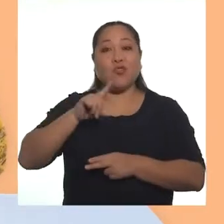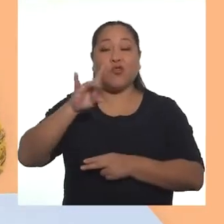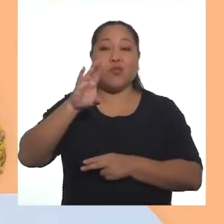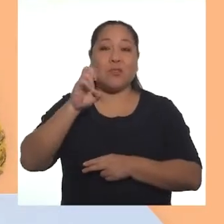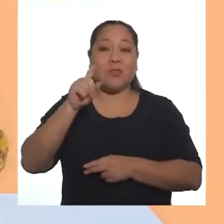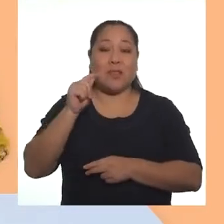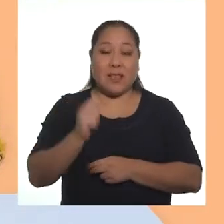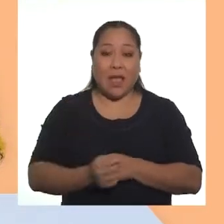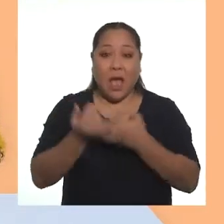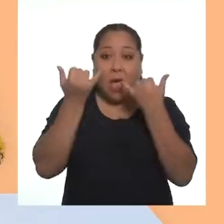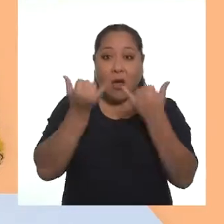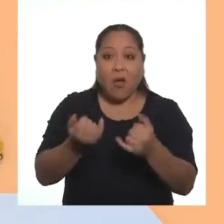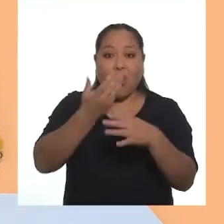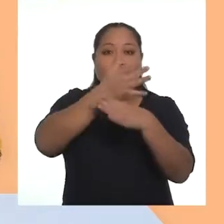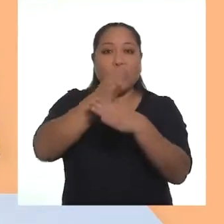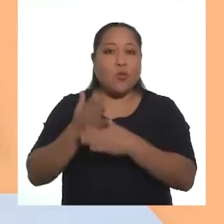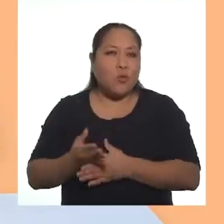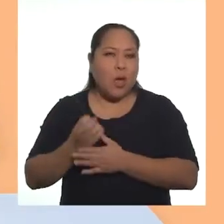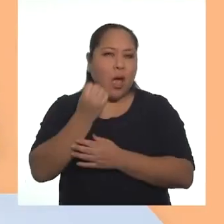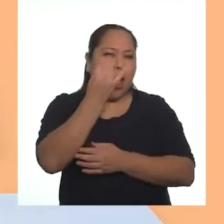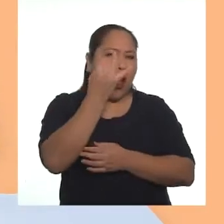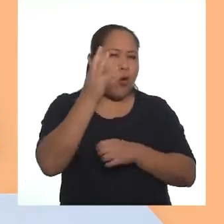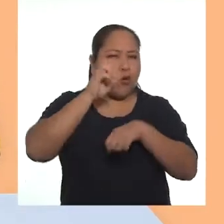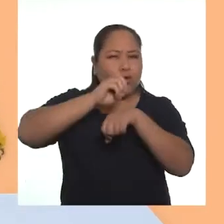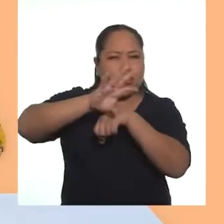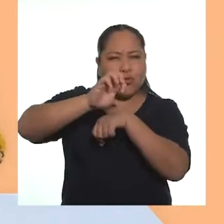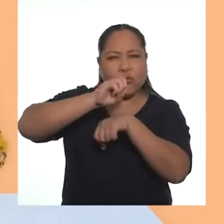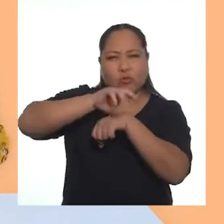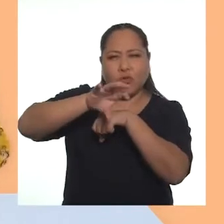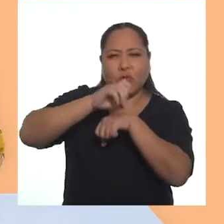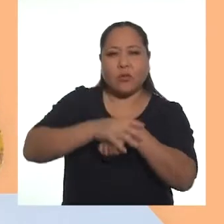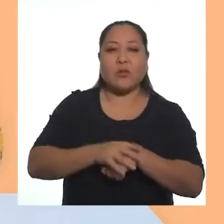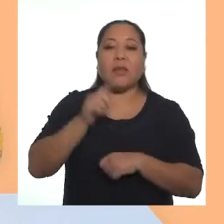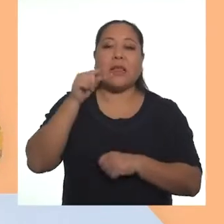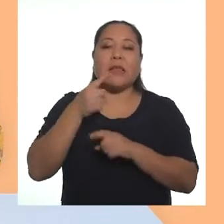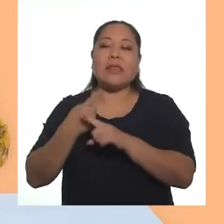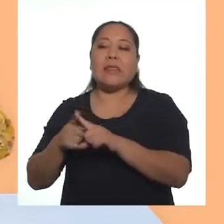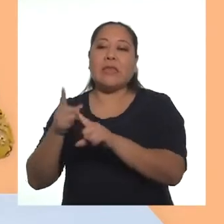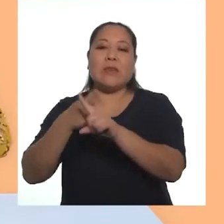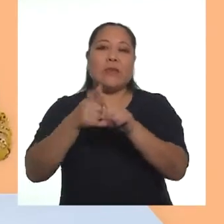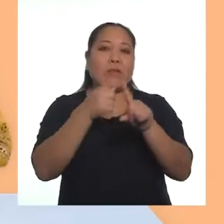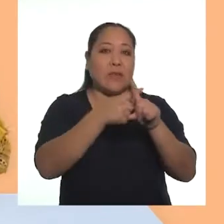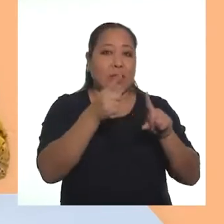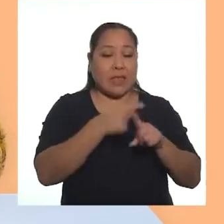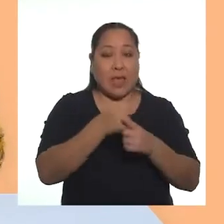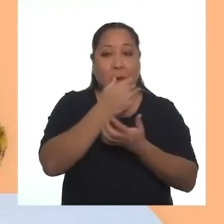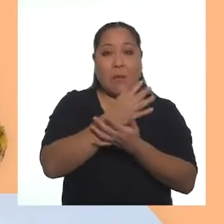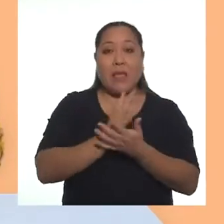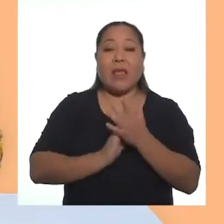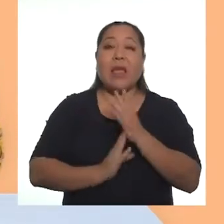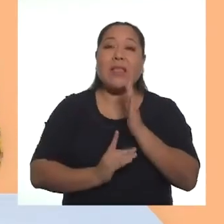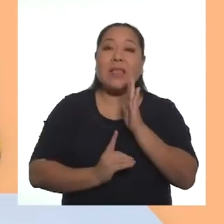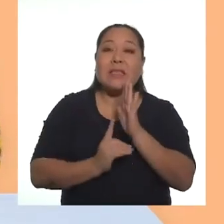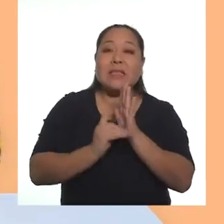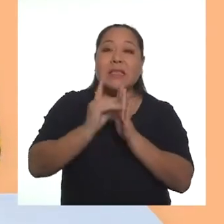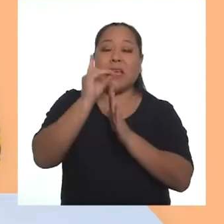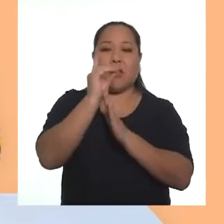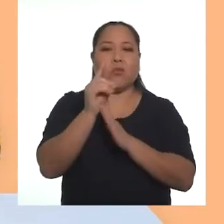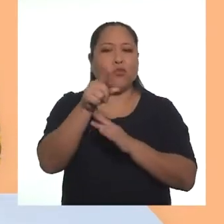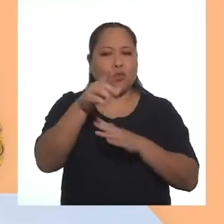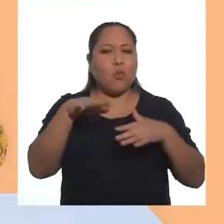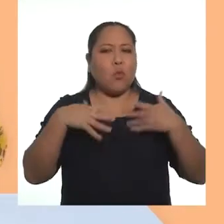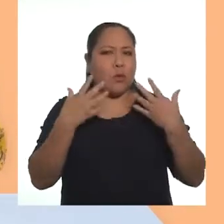Soy Suzette y en esta oportunidad les compartiré algunas sugerencias desde diferentes áreas de